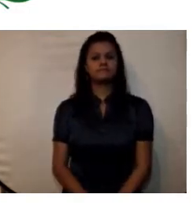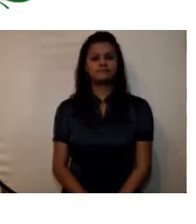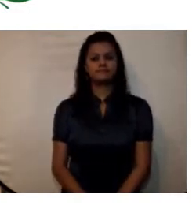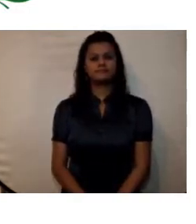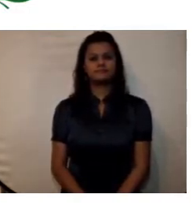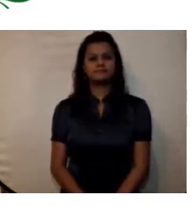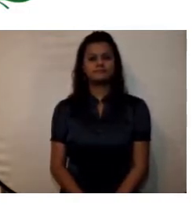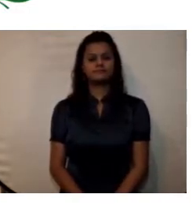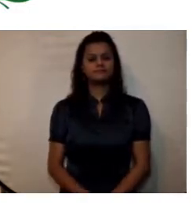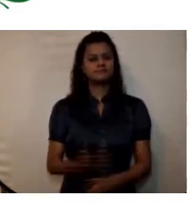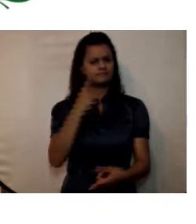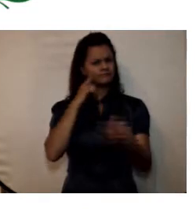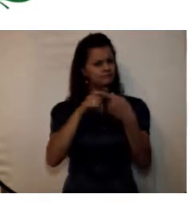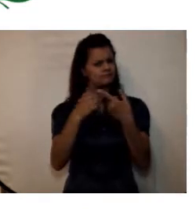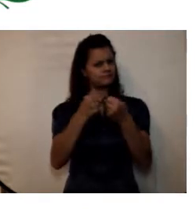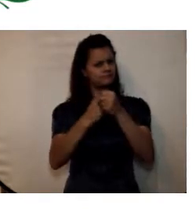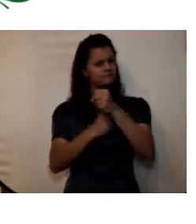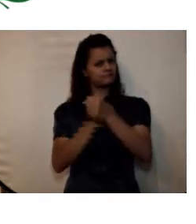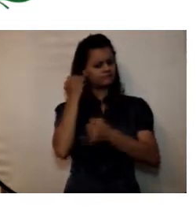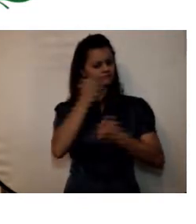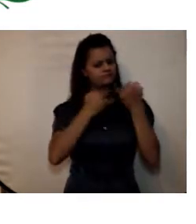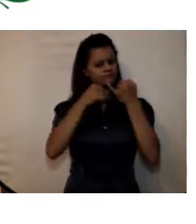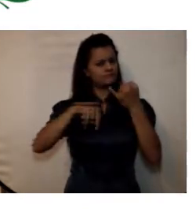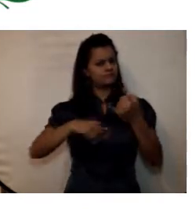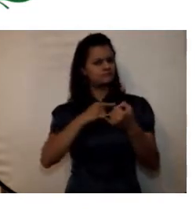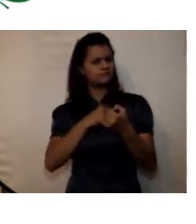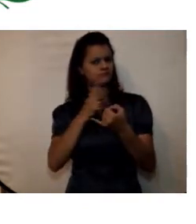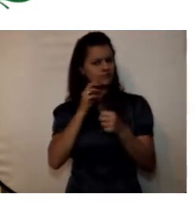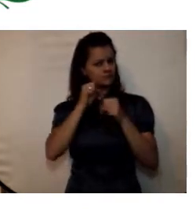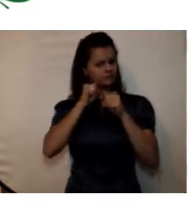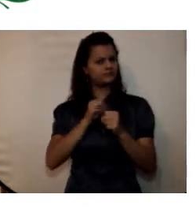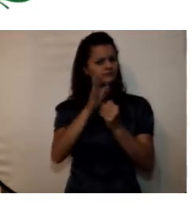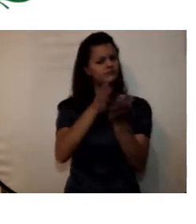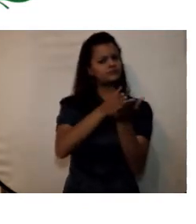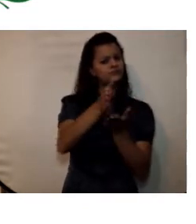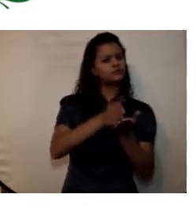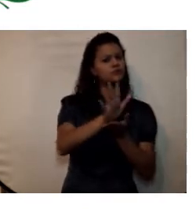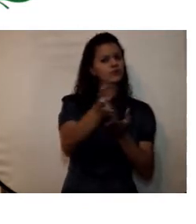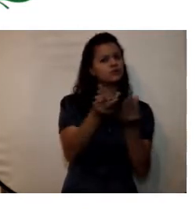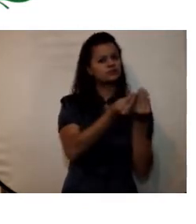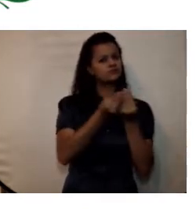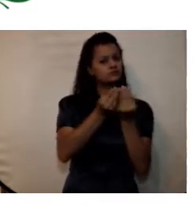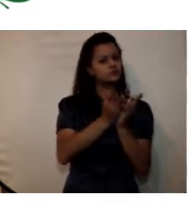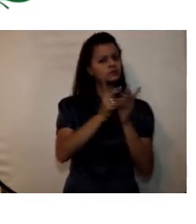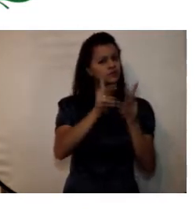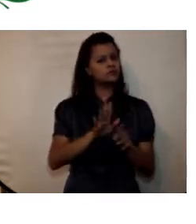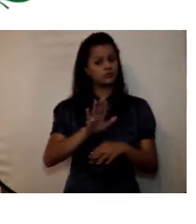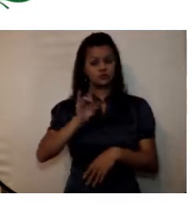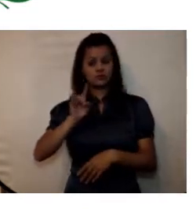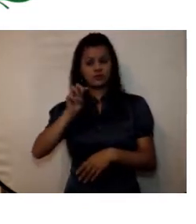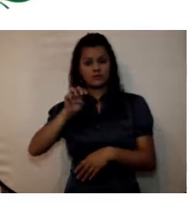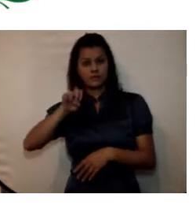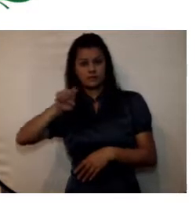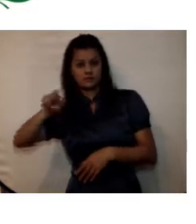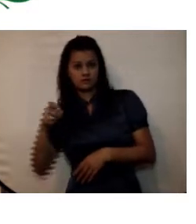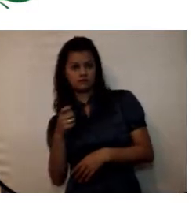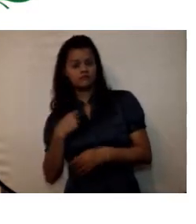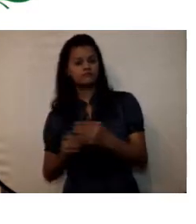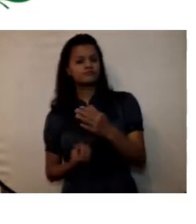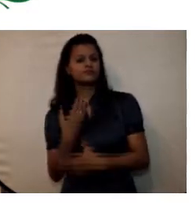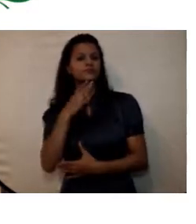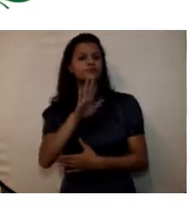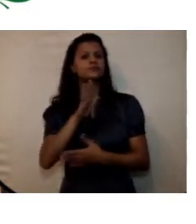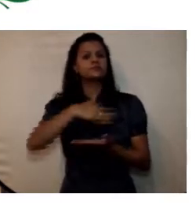con el fin de fortalecer la identidad y la capacidad del programa de consejería estudiantil la UMNG creó el centro de orientación